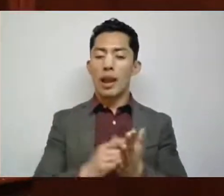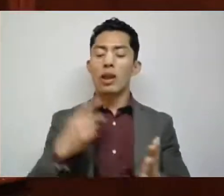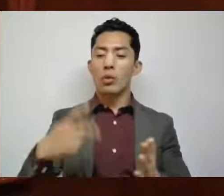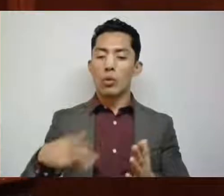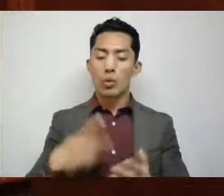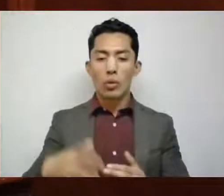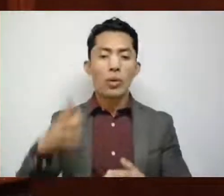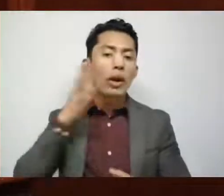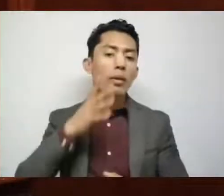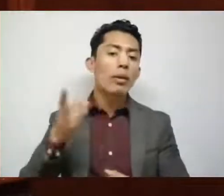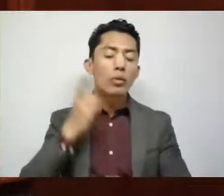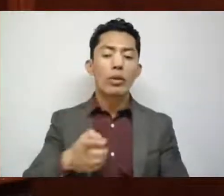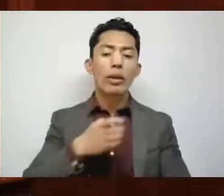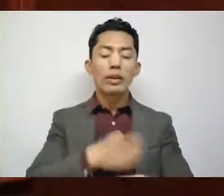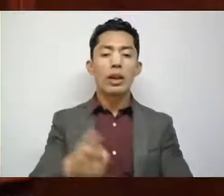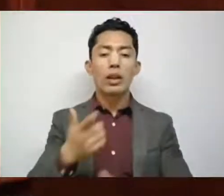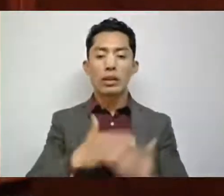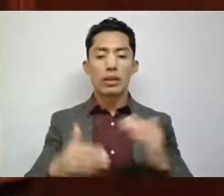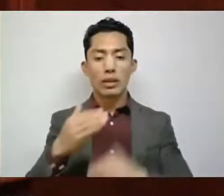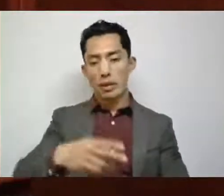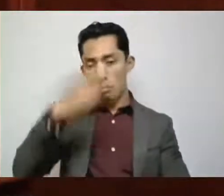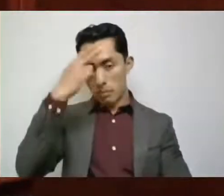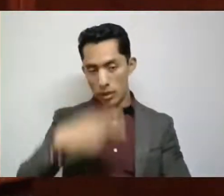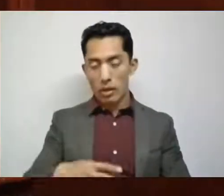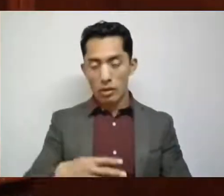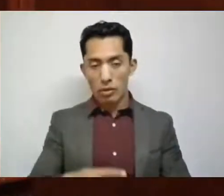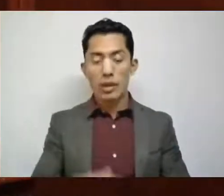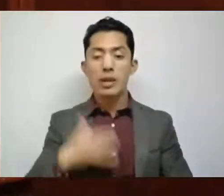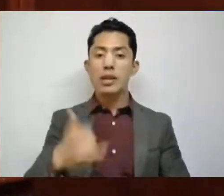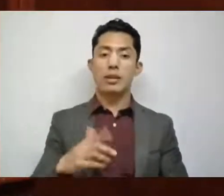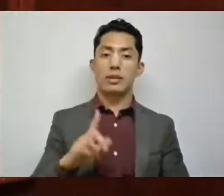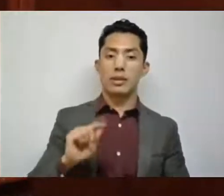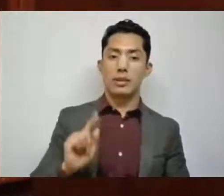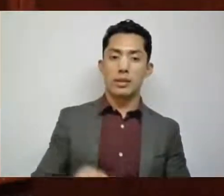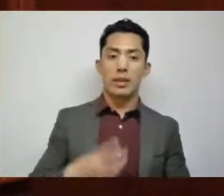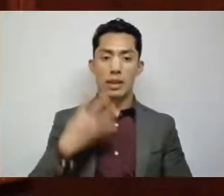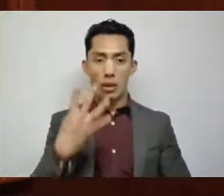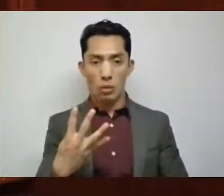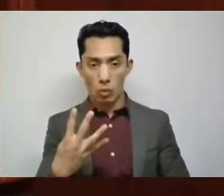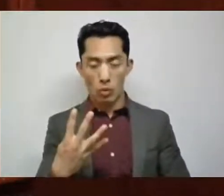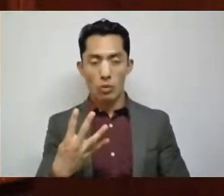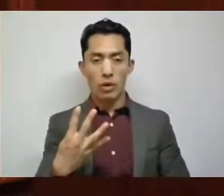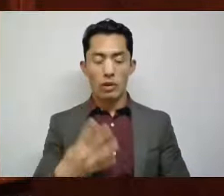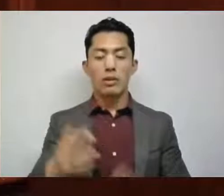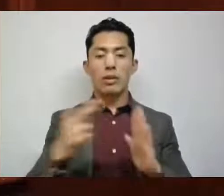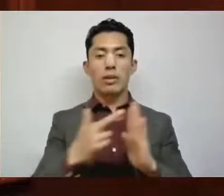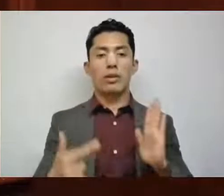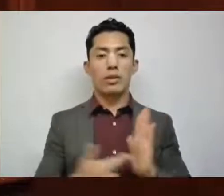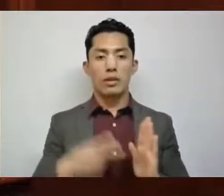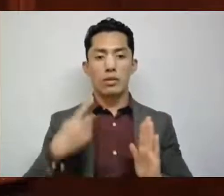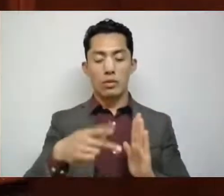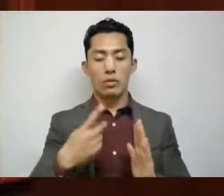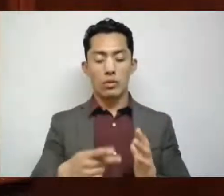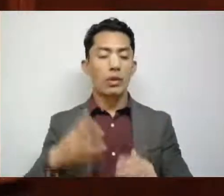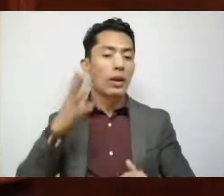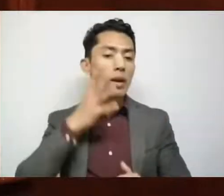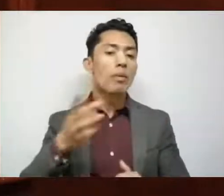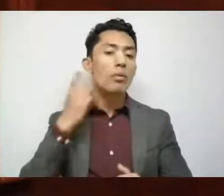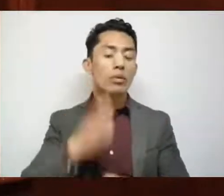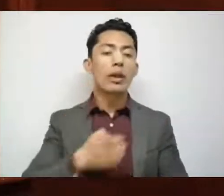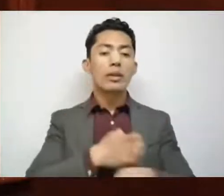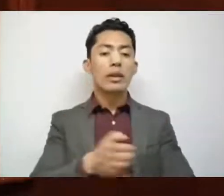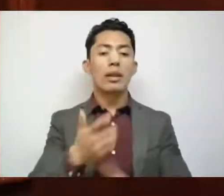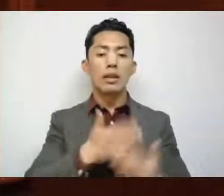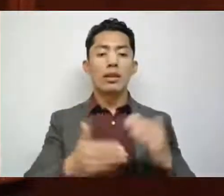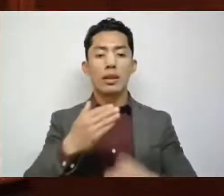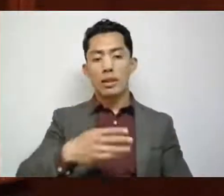Legislativo del Estado Libre y Soberano de México y 74 del Reglamento del Poder Legislativo del Estado Libre y